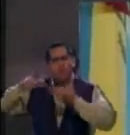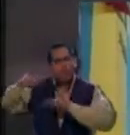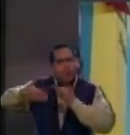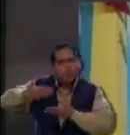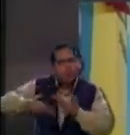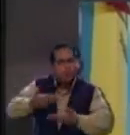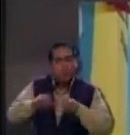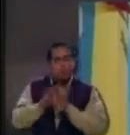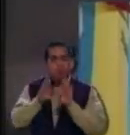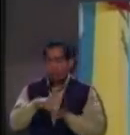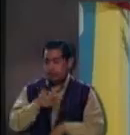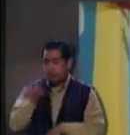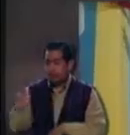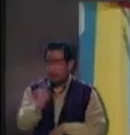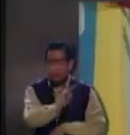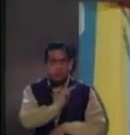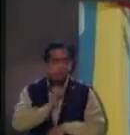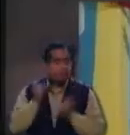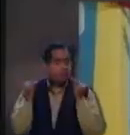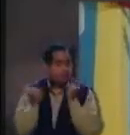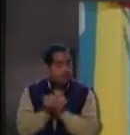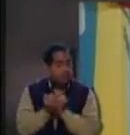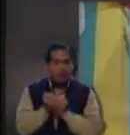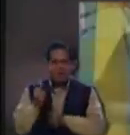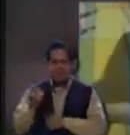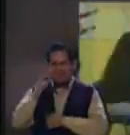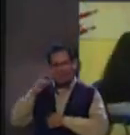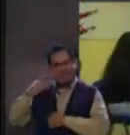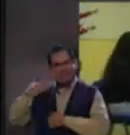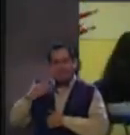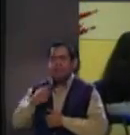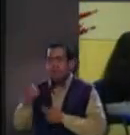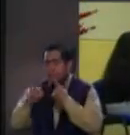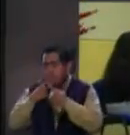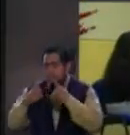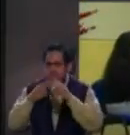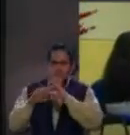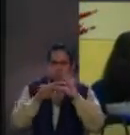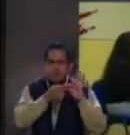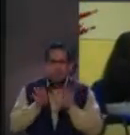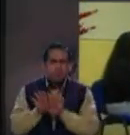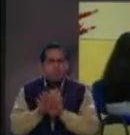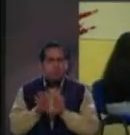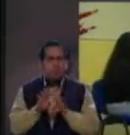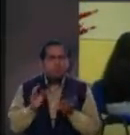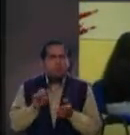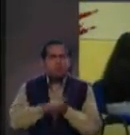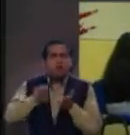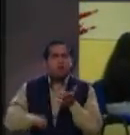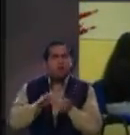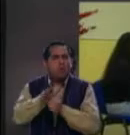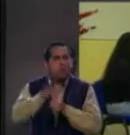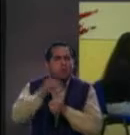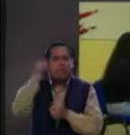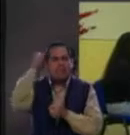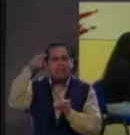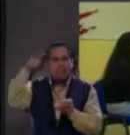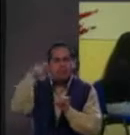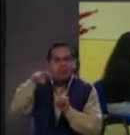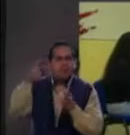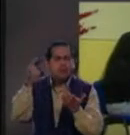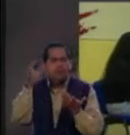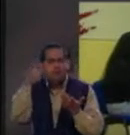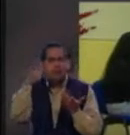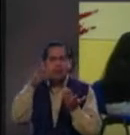vivido y que hemos sentido en común. Comentábamos entre nosotras hace un momento el hecho de cuáles son los